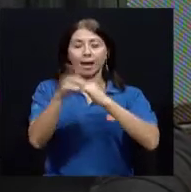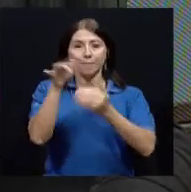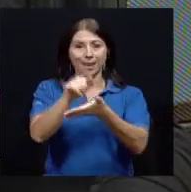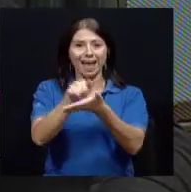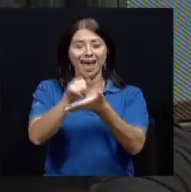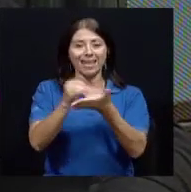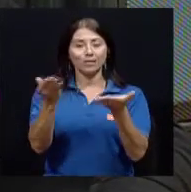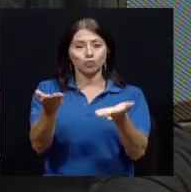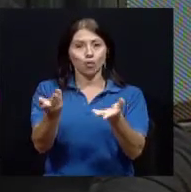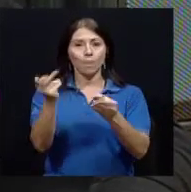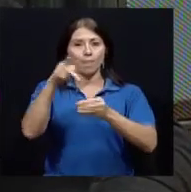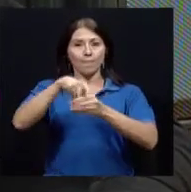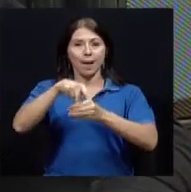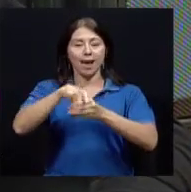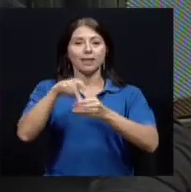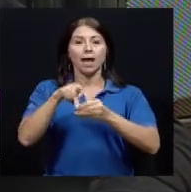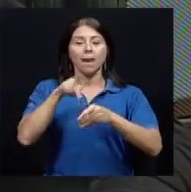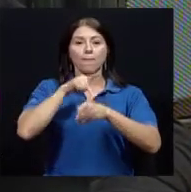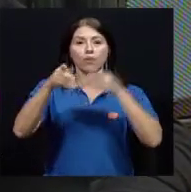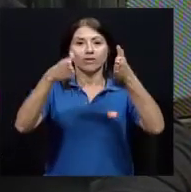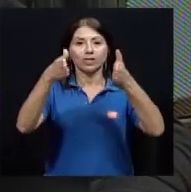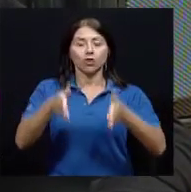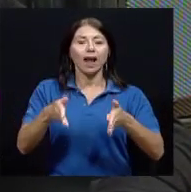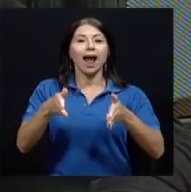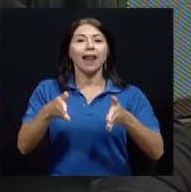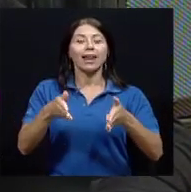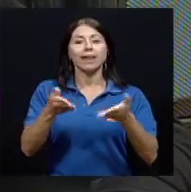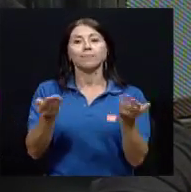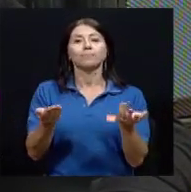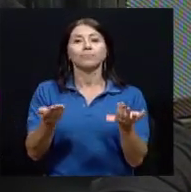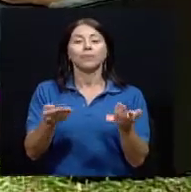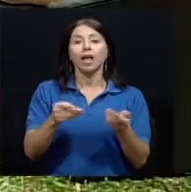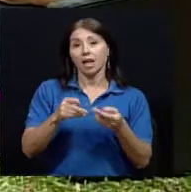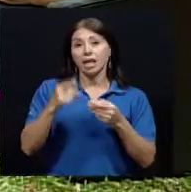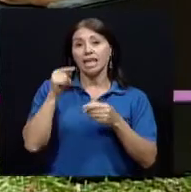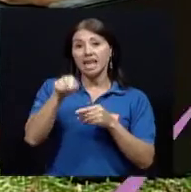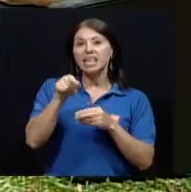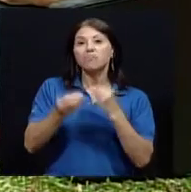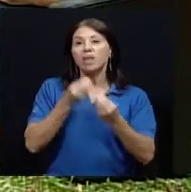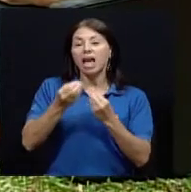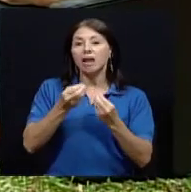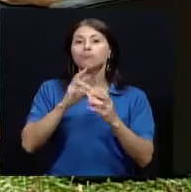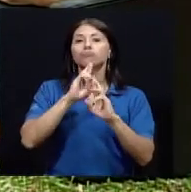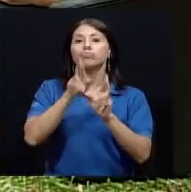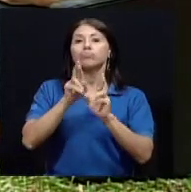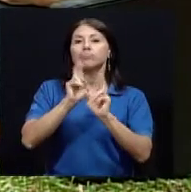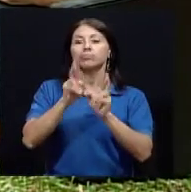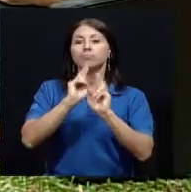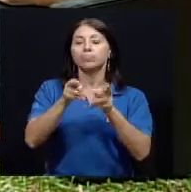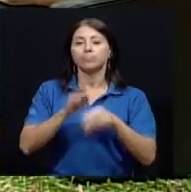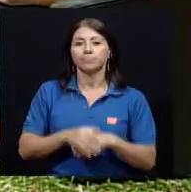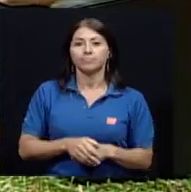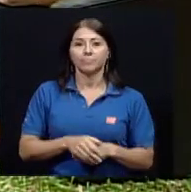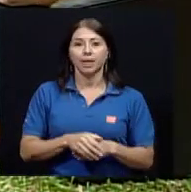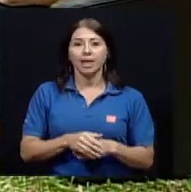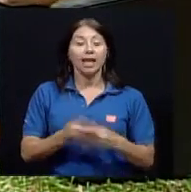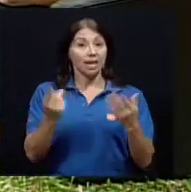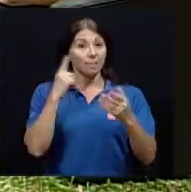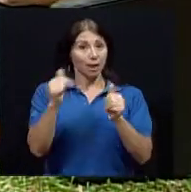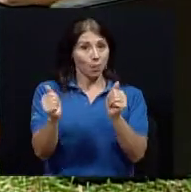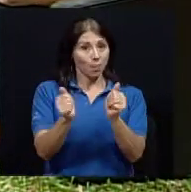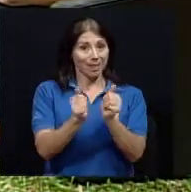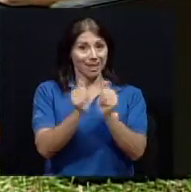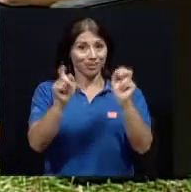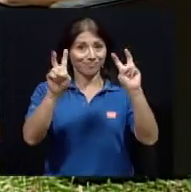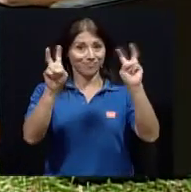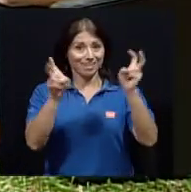Tendremos para ello la participación de la profesional para responder algunas preguntas al respecto. Y para acompañarnos